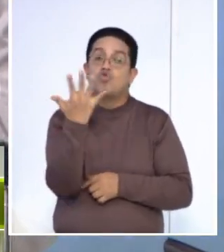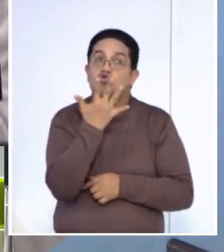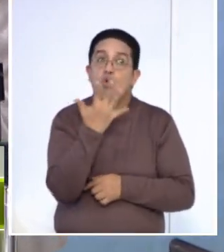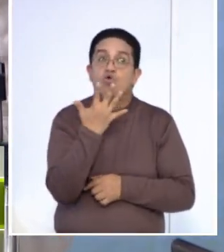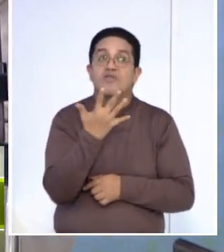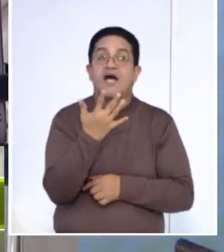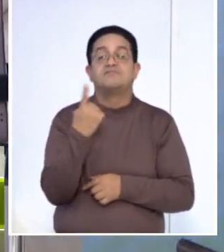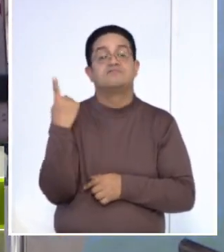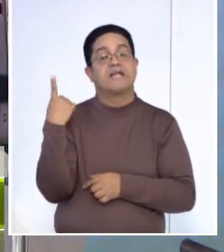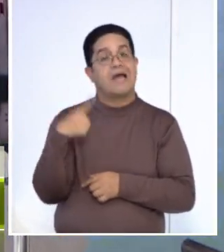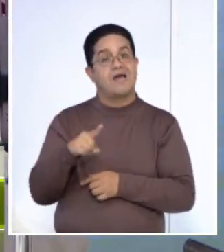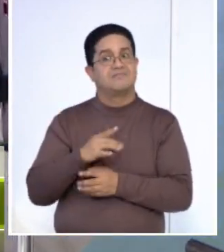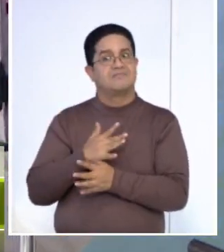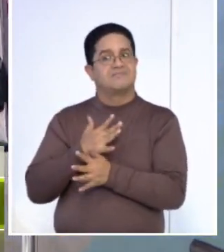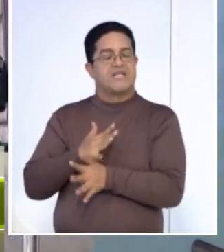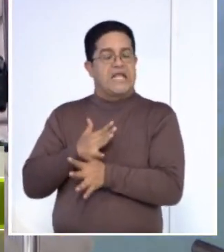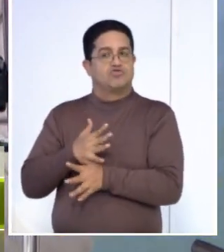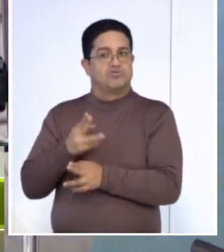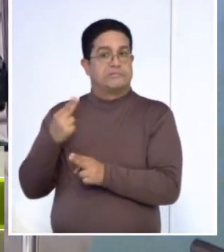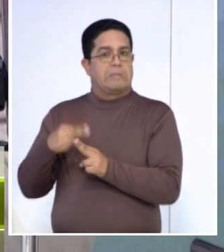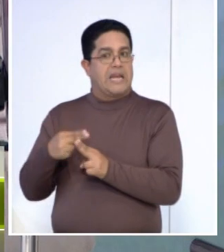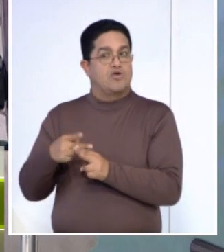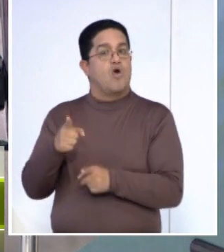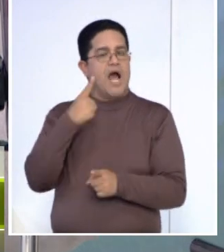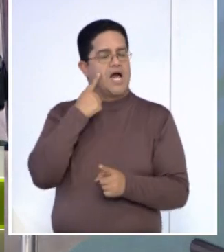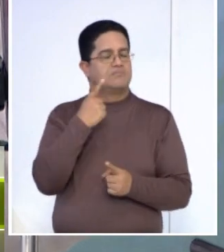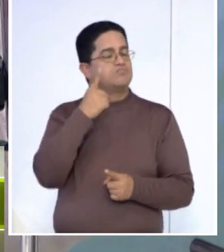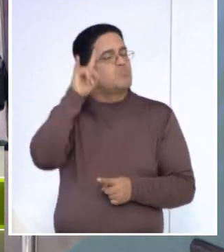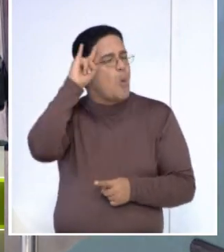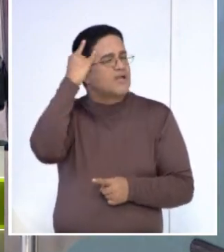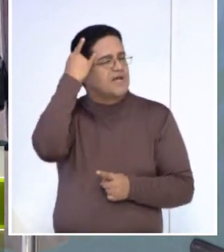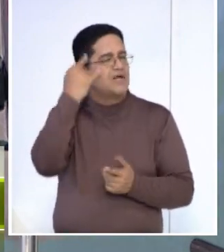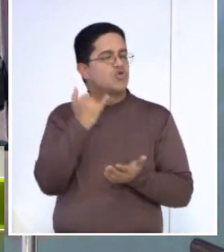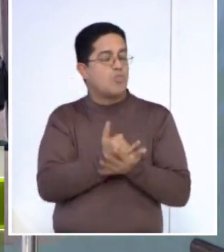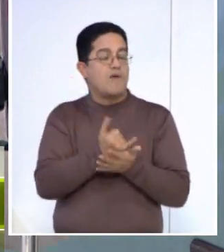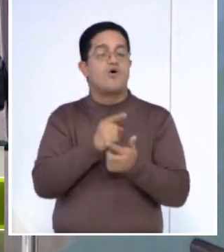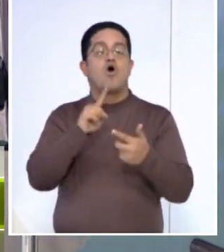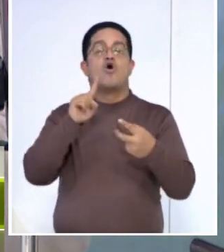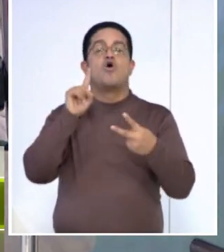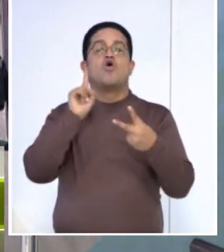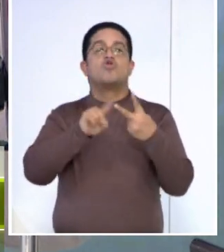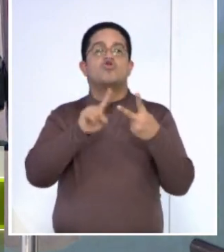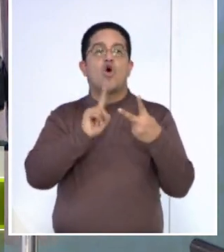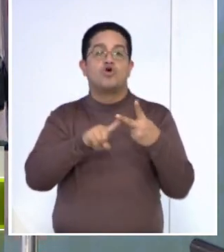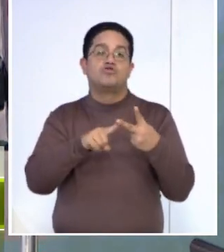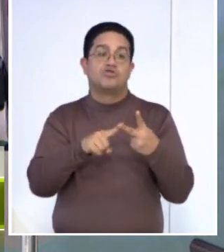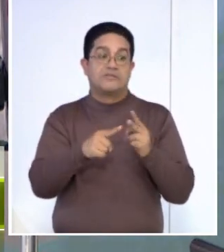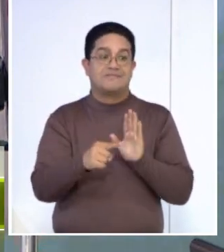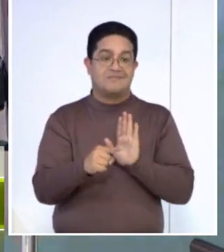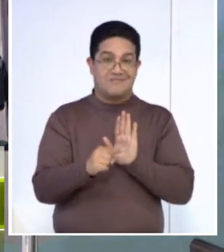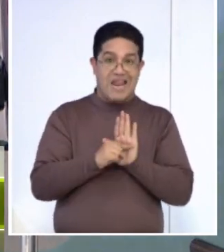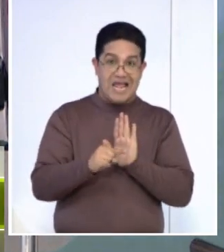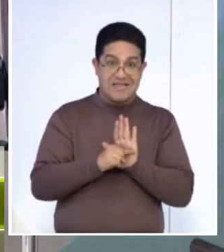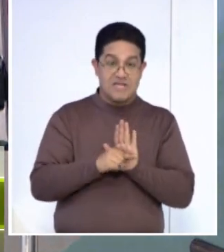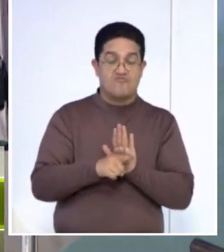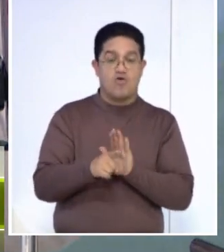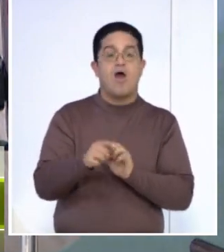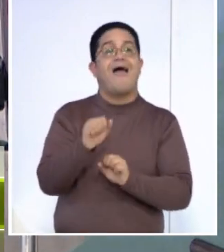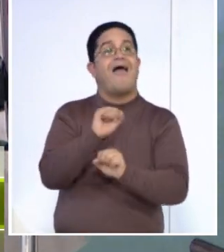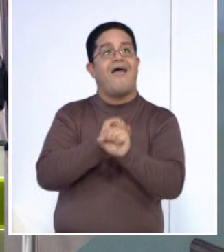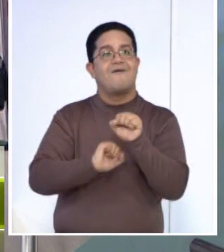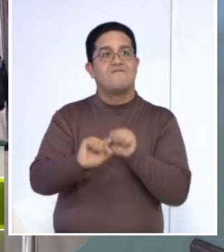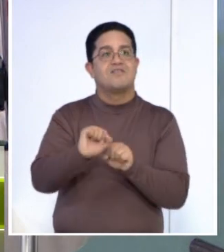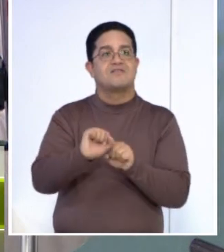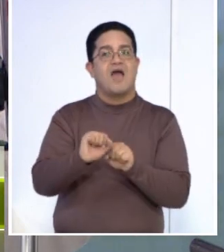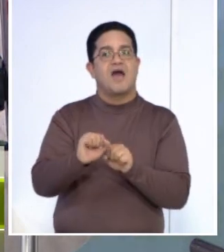si hemos tenido alguna de estas situaciones de riesgo, hay que hacerse la prueba. Y número dos, evitar si estamos negativos, evitar positivizarnos